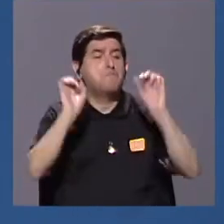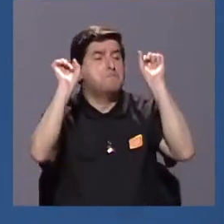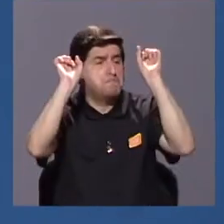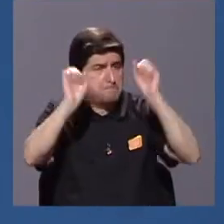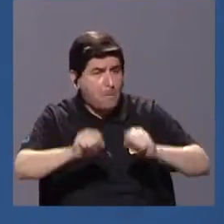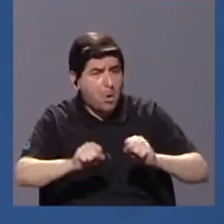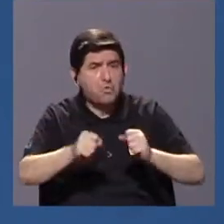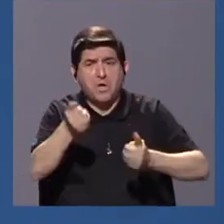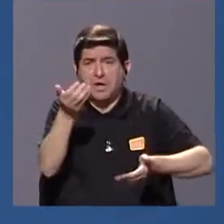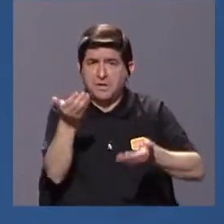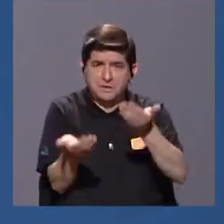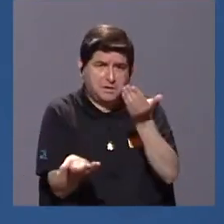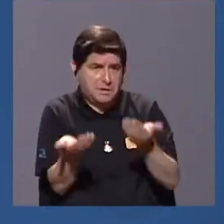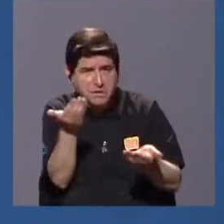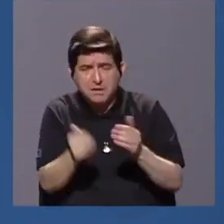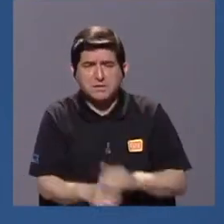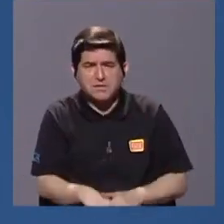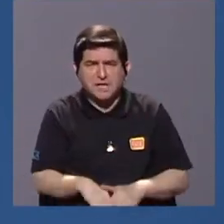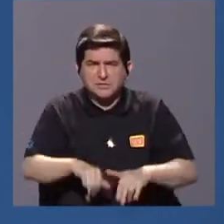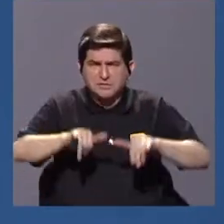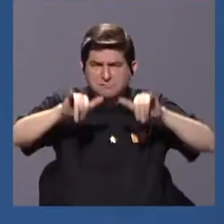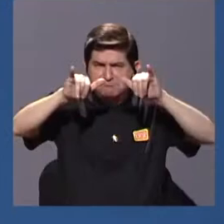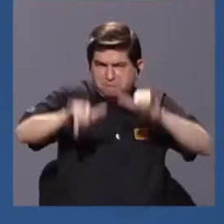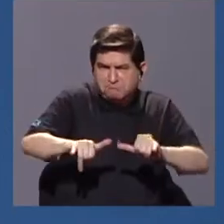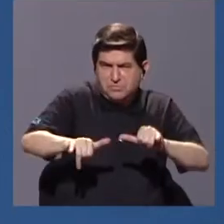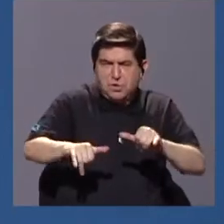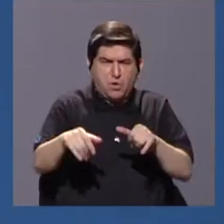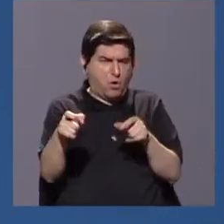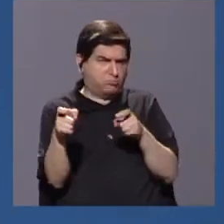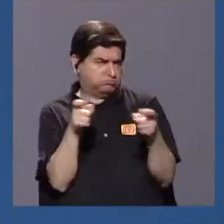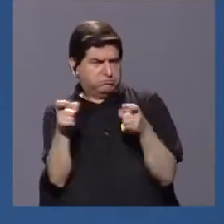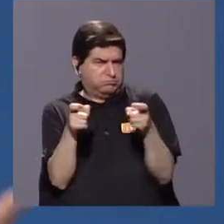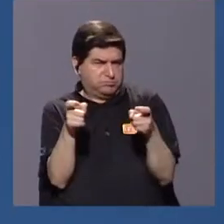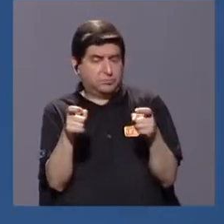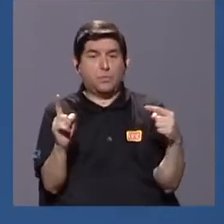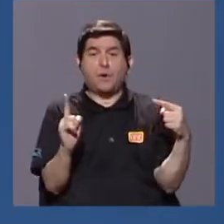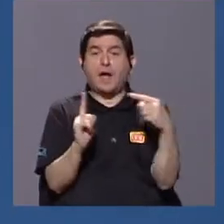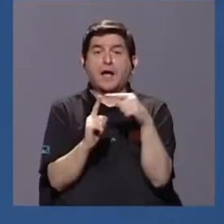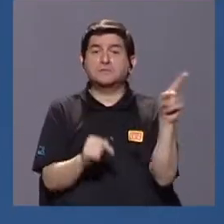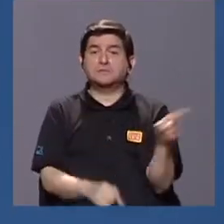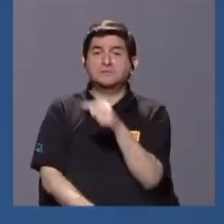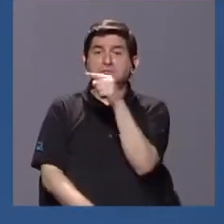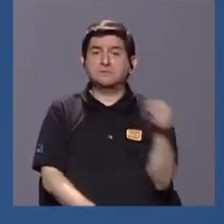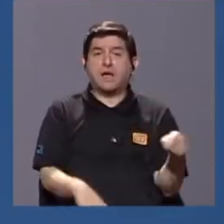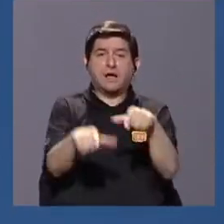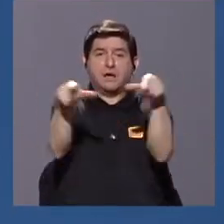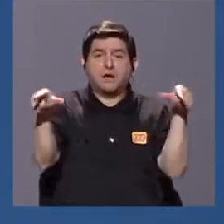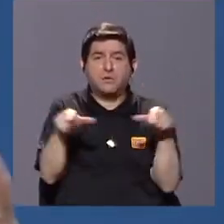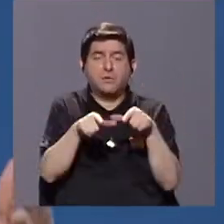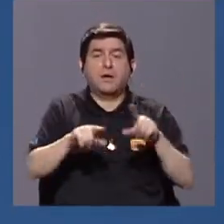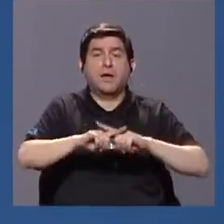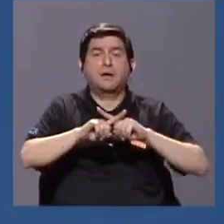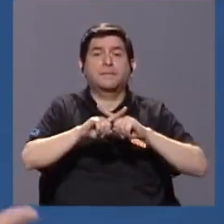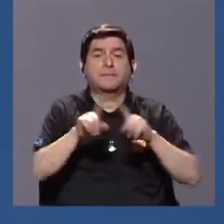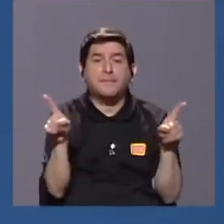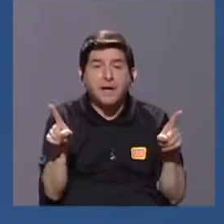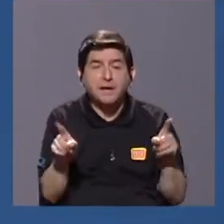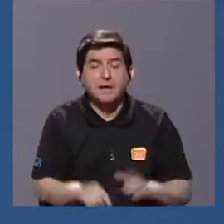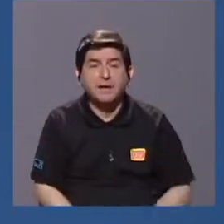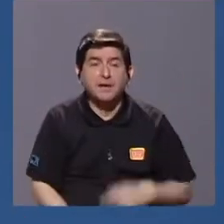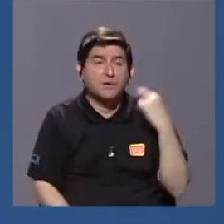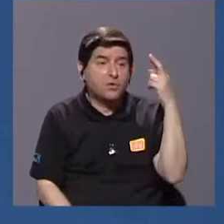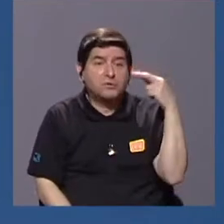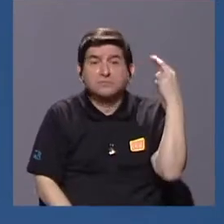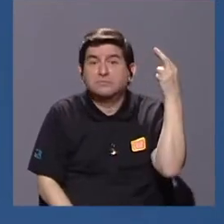mantener o se pudo controlar o hasta erradicar en una región y que por